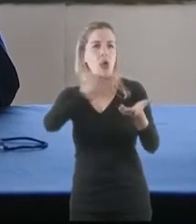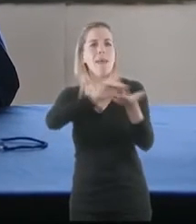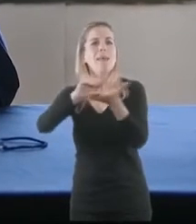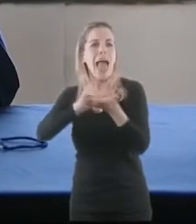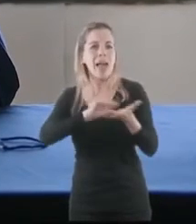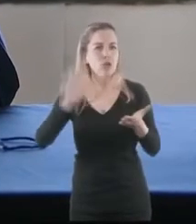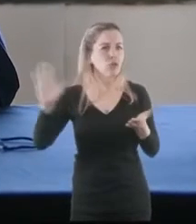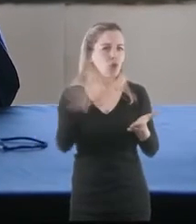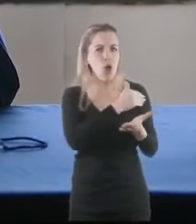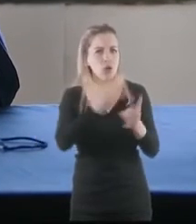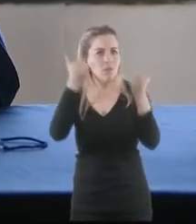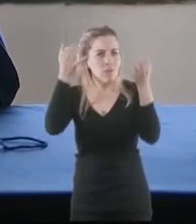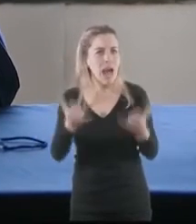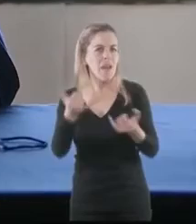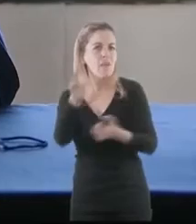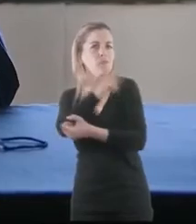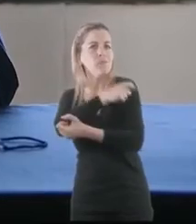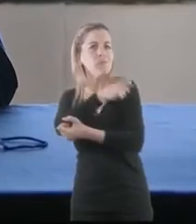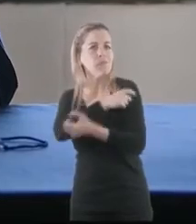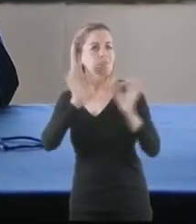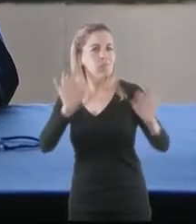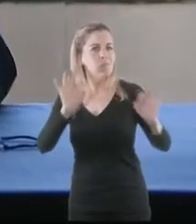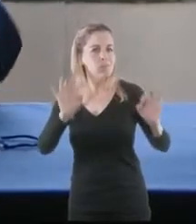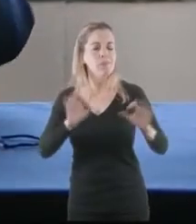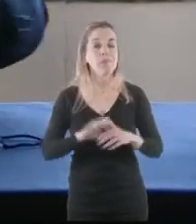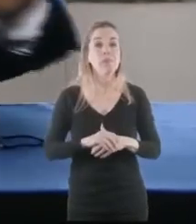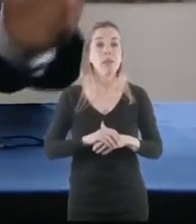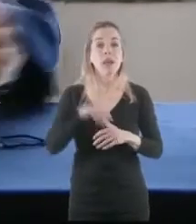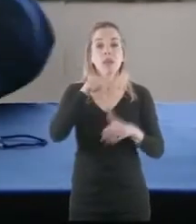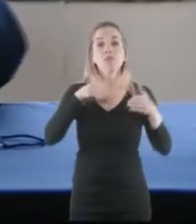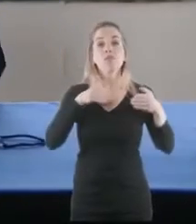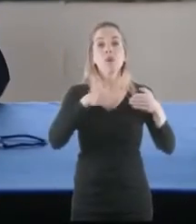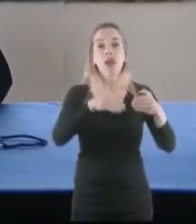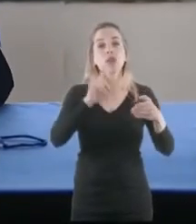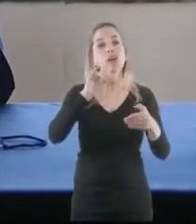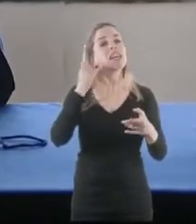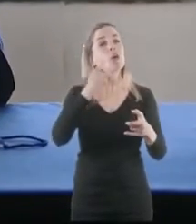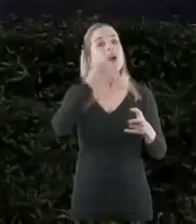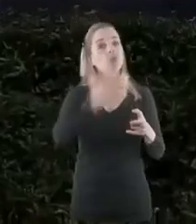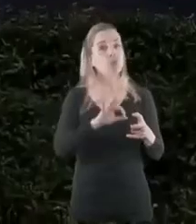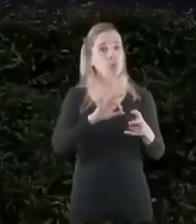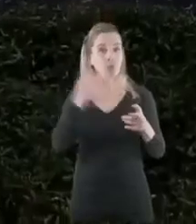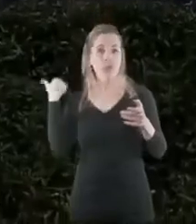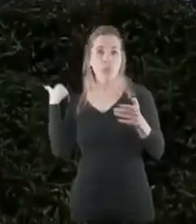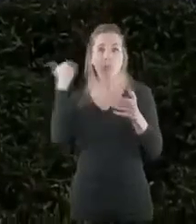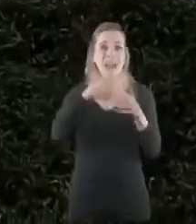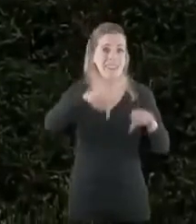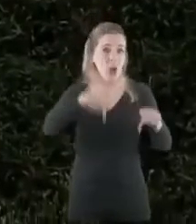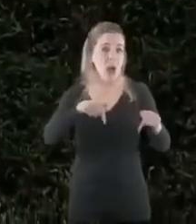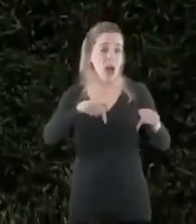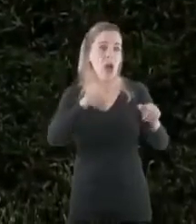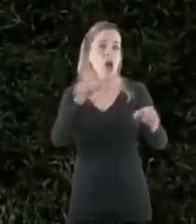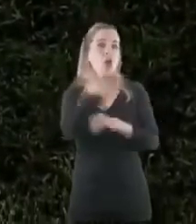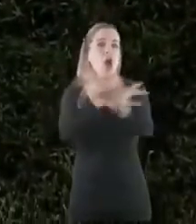un buen régimen de inmunización, Puerto Iguazú ha tenido en este tiempo un descenso muy importante de casos y tiene